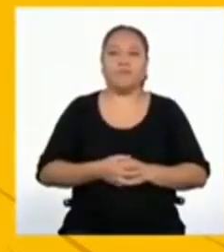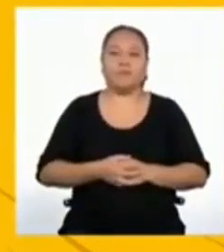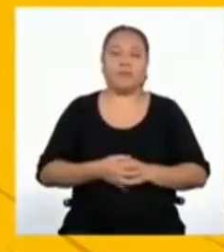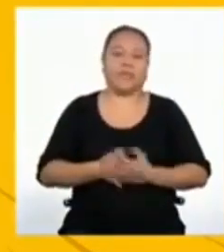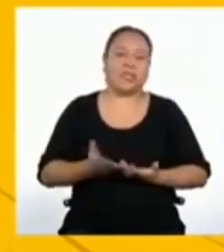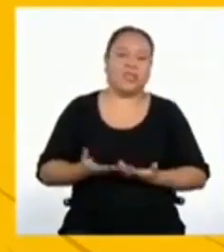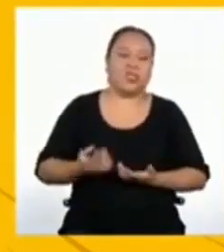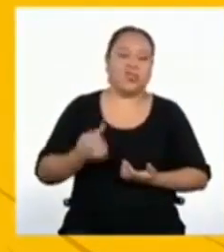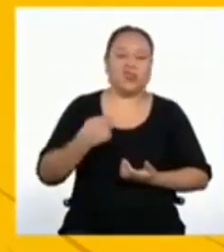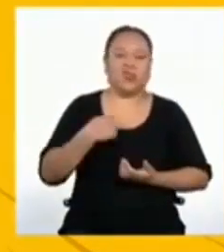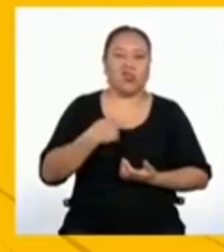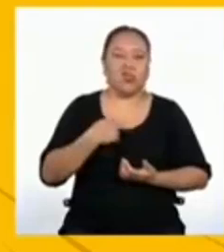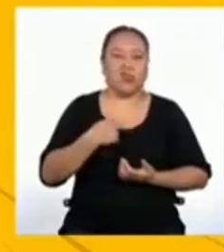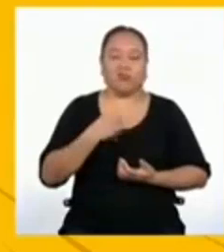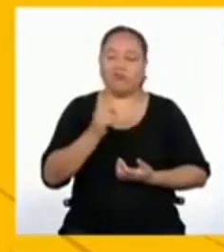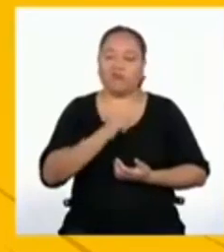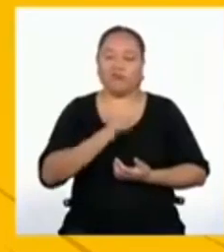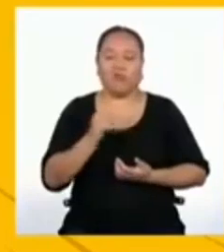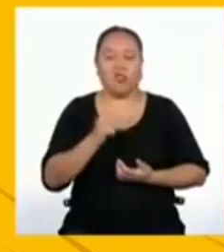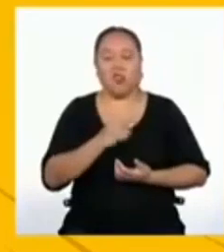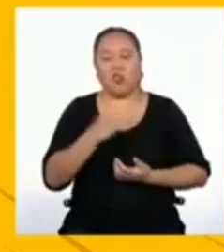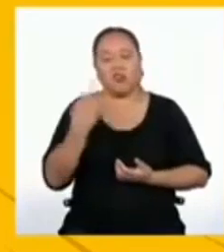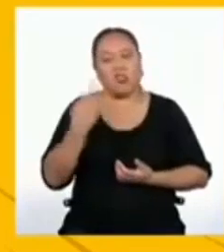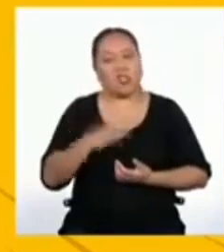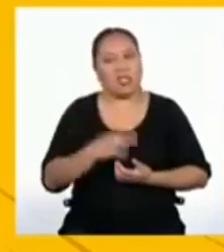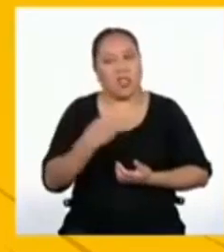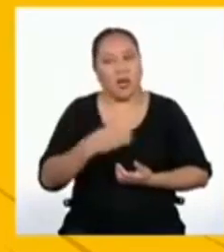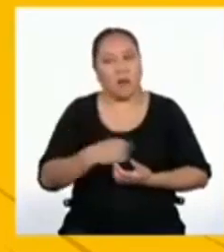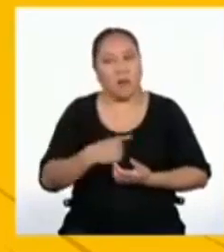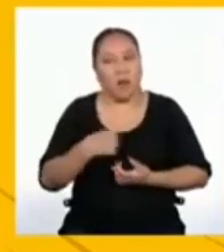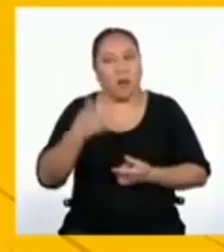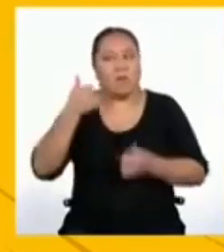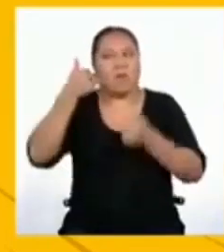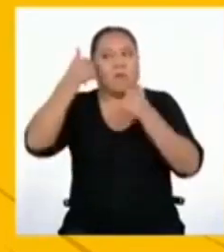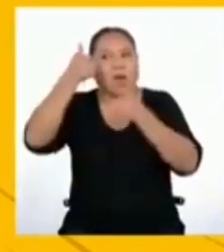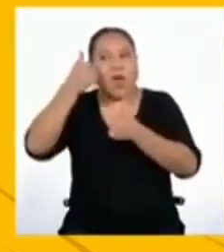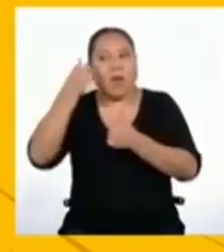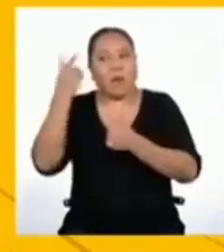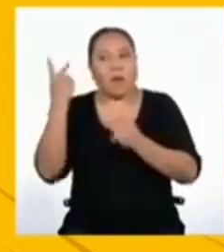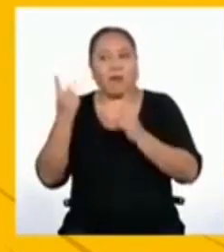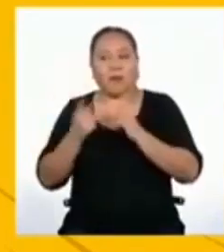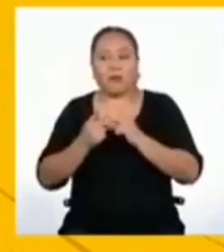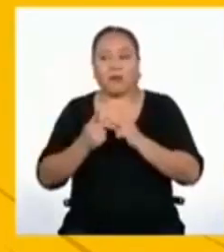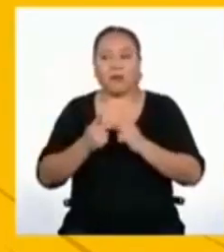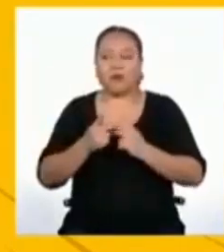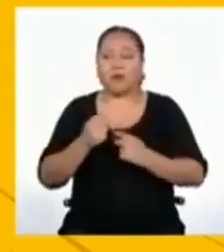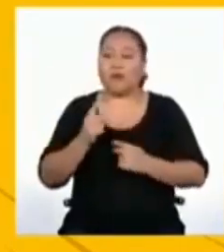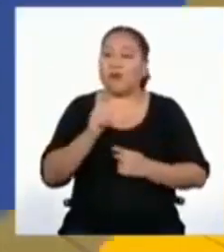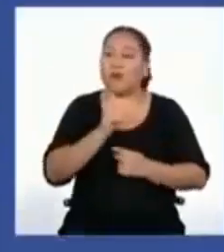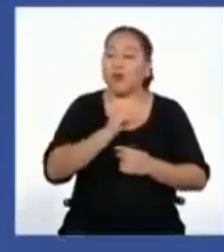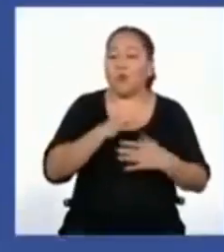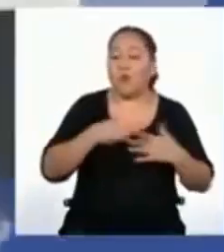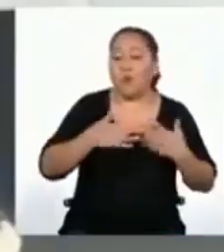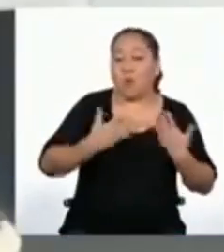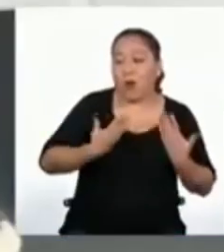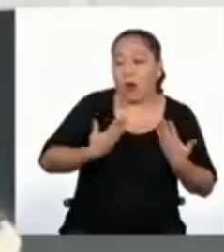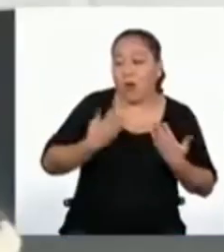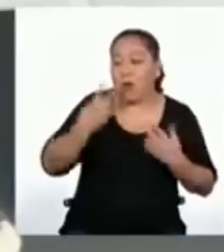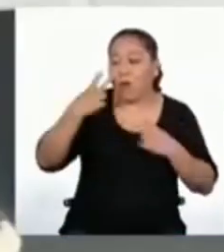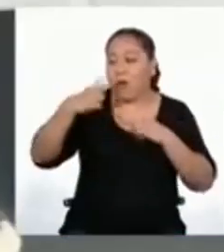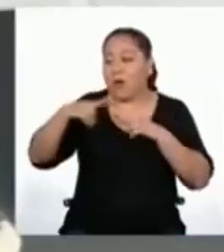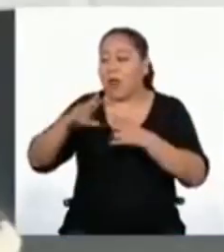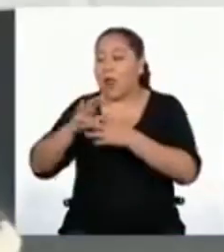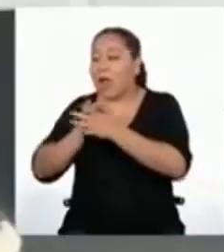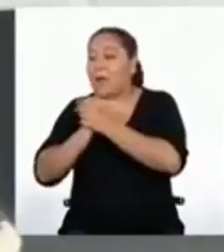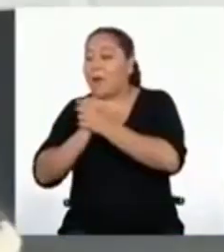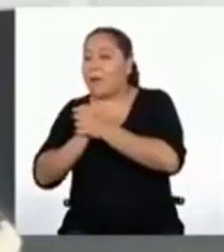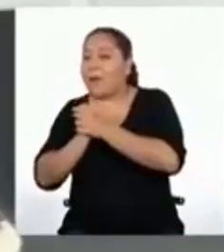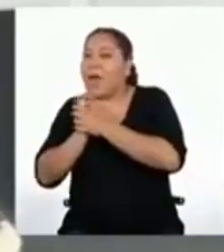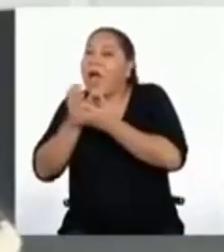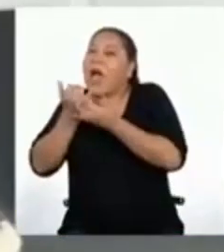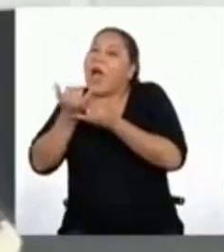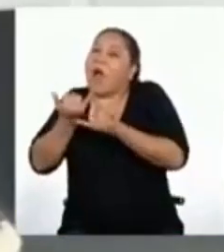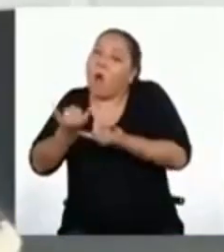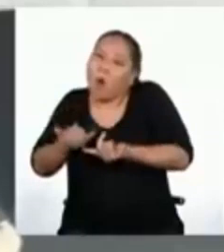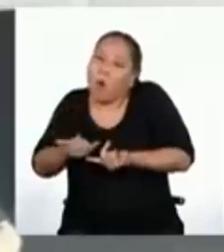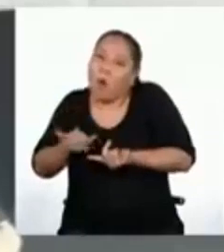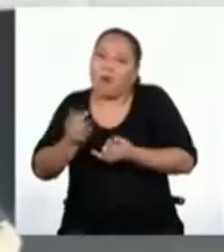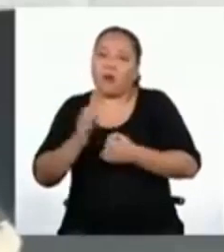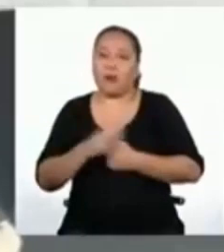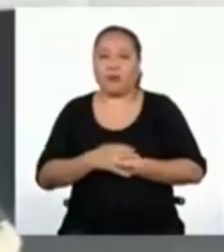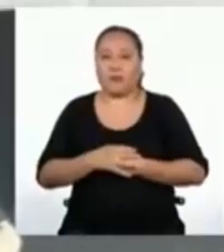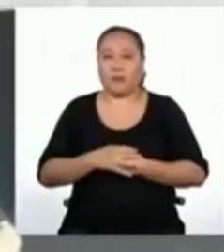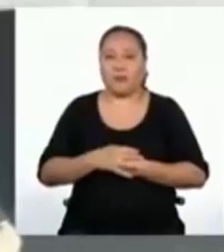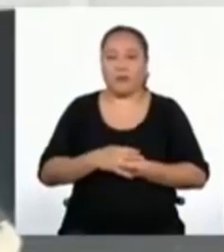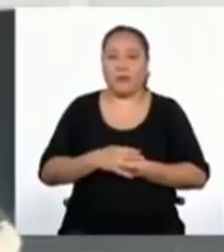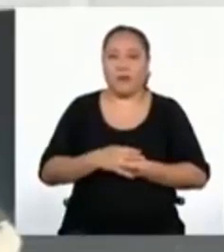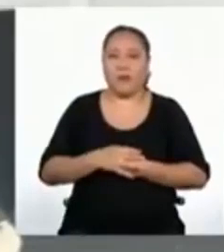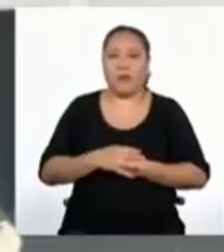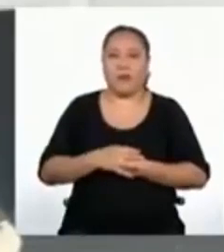siempre tengo la razón, no puedo ver a mi amiga por ahora. Para el caso de las discusiones durante